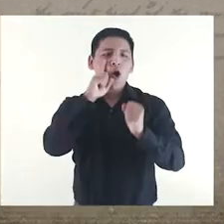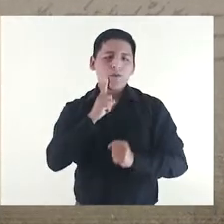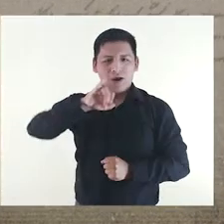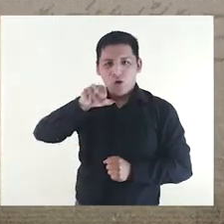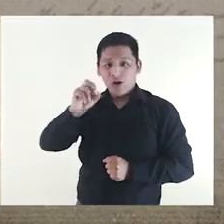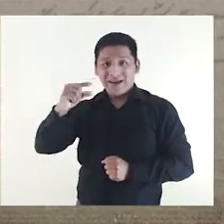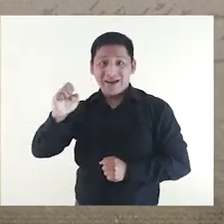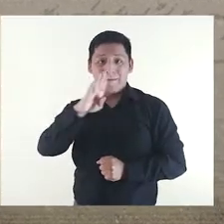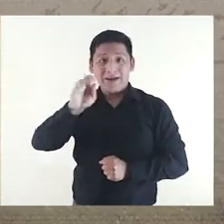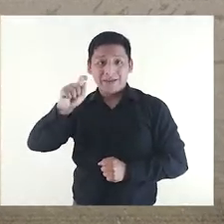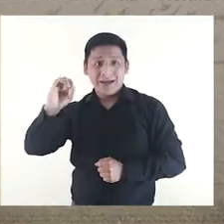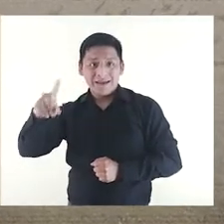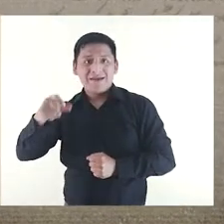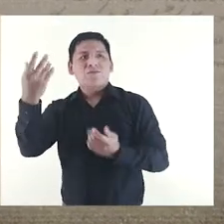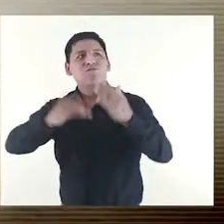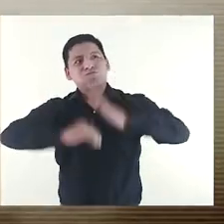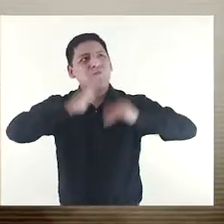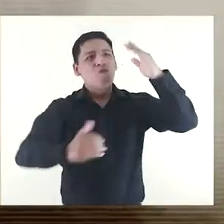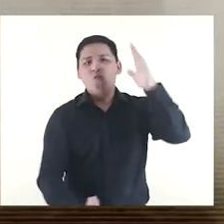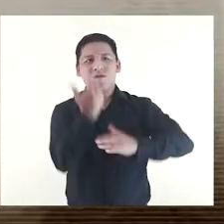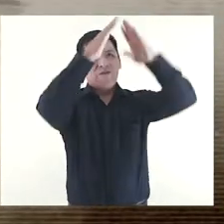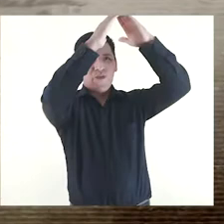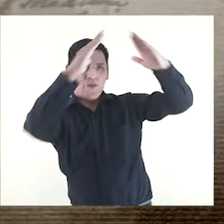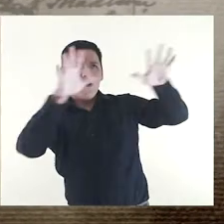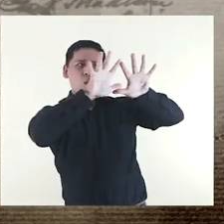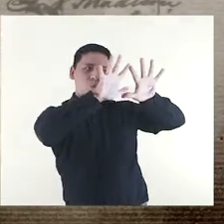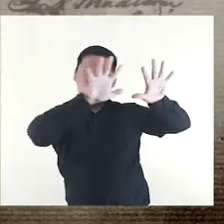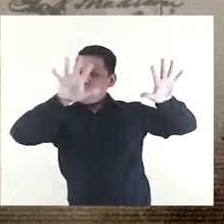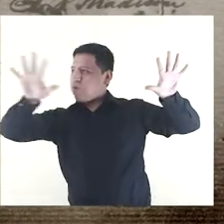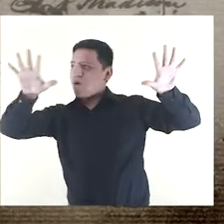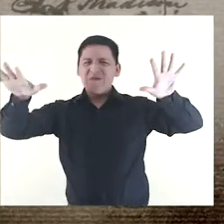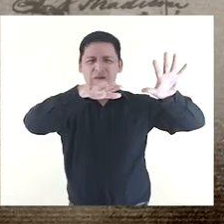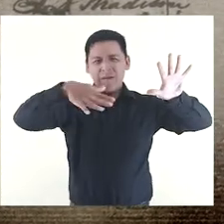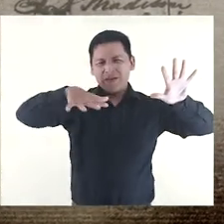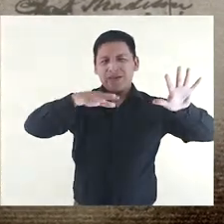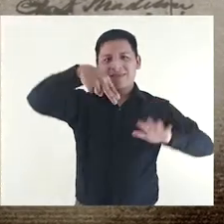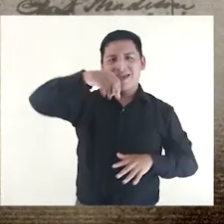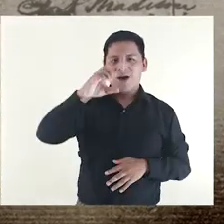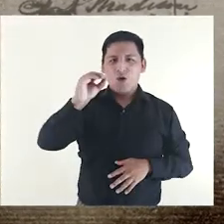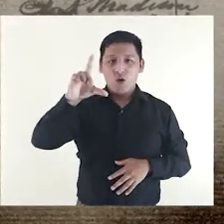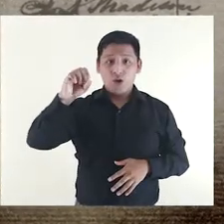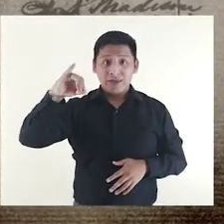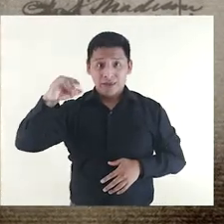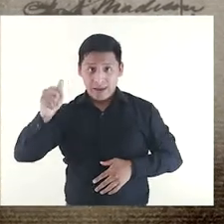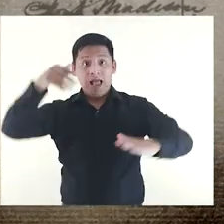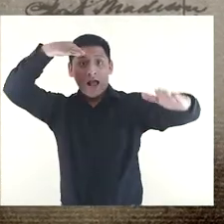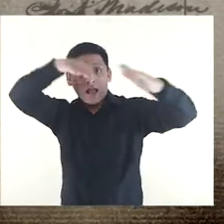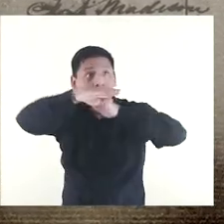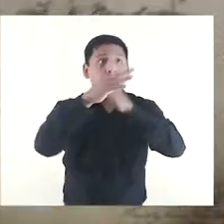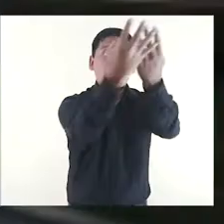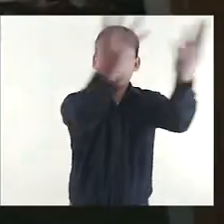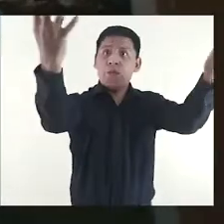manuscritos. Con el empuje del historiador Jorge Basadres, se construyó un nuevo edificio, con fachada frontal de estilo